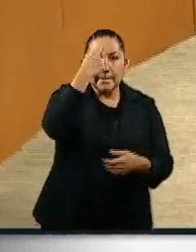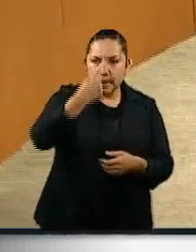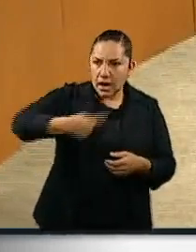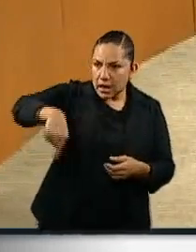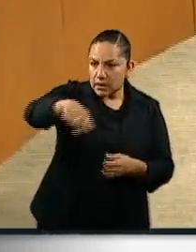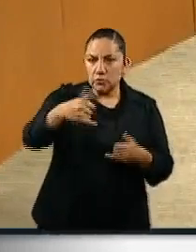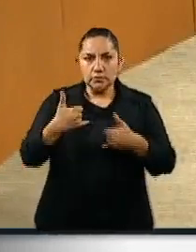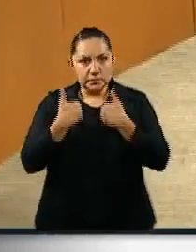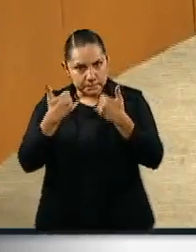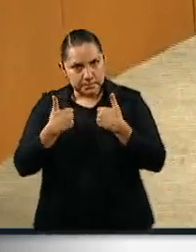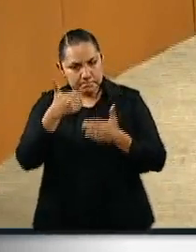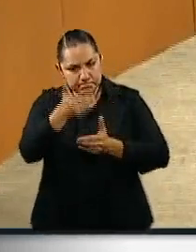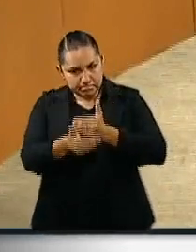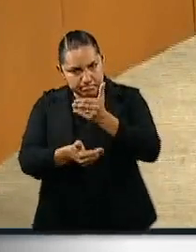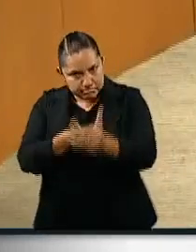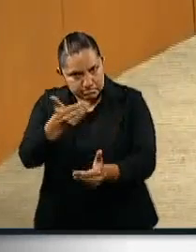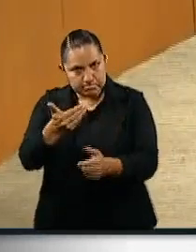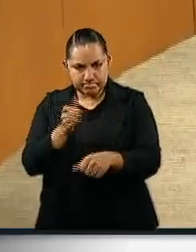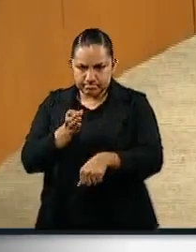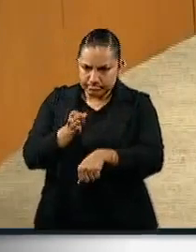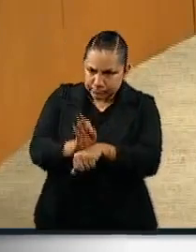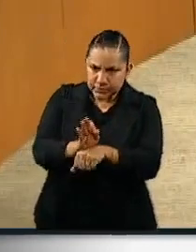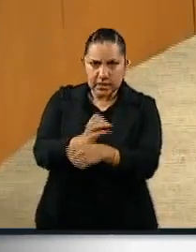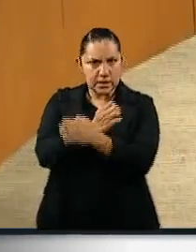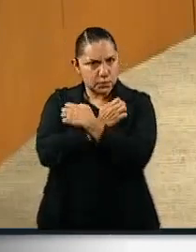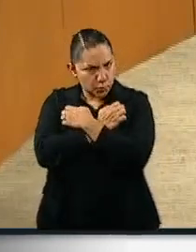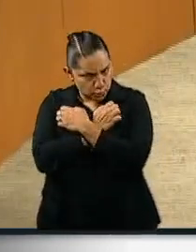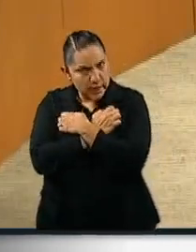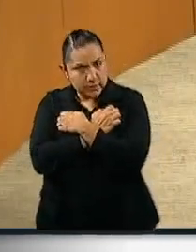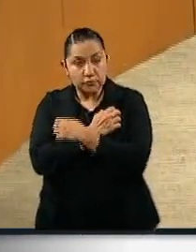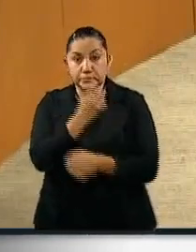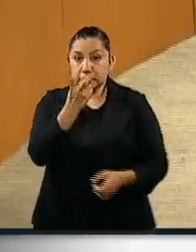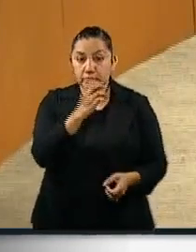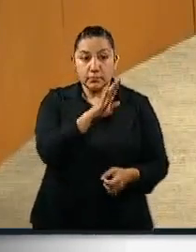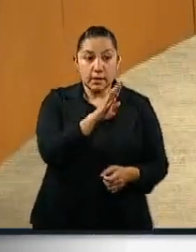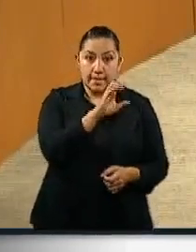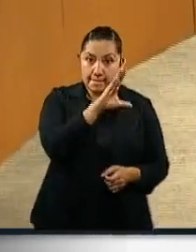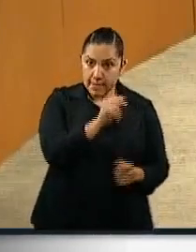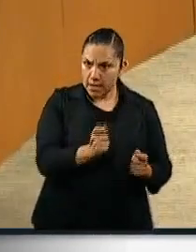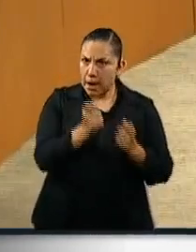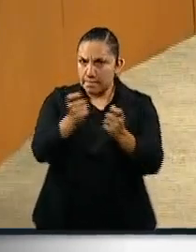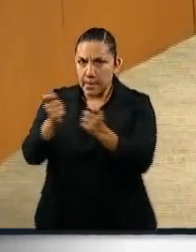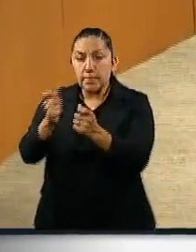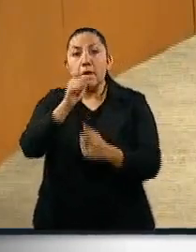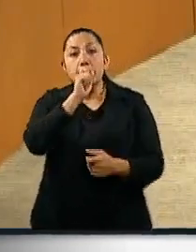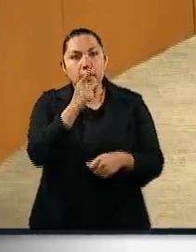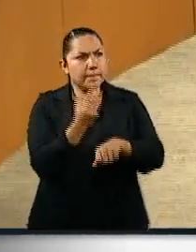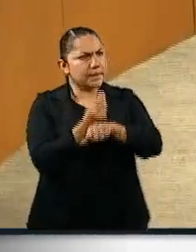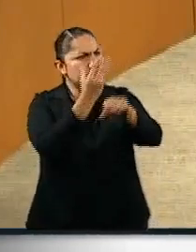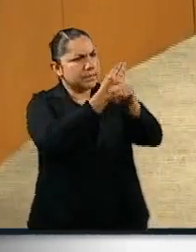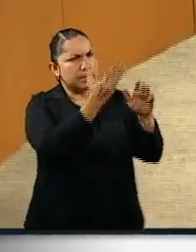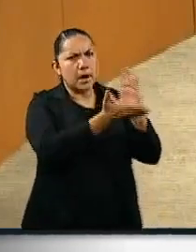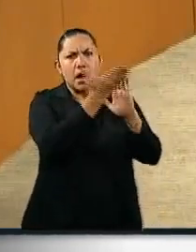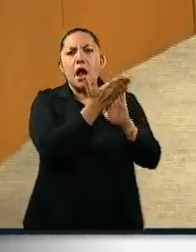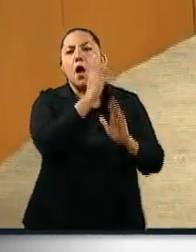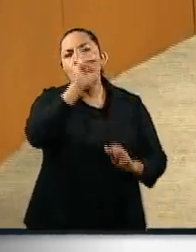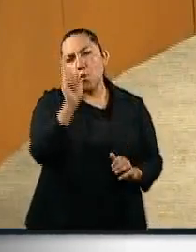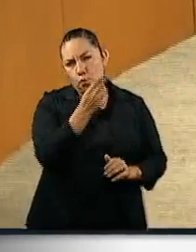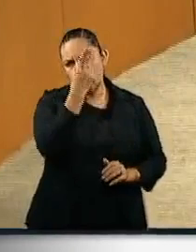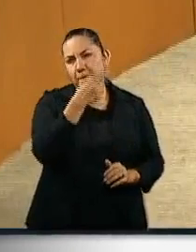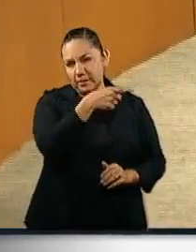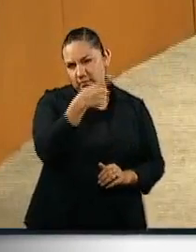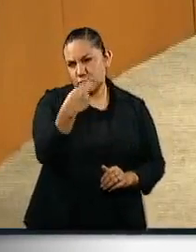con becas, en materia de infraestructura con las universidades Benito Juárez, en materia de